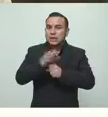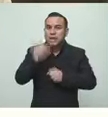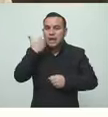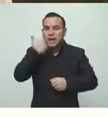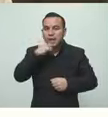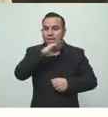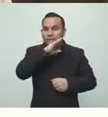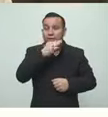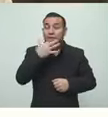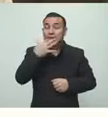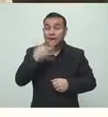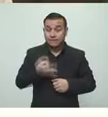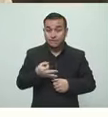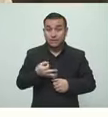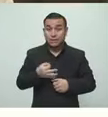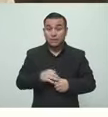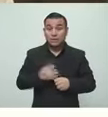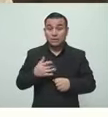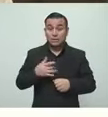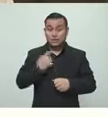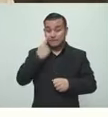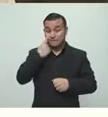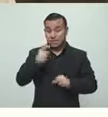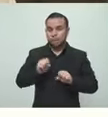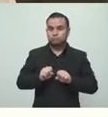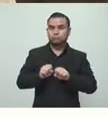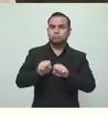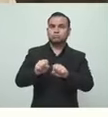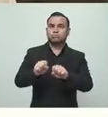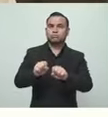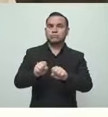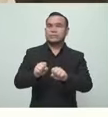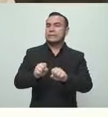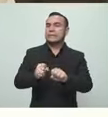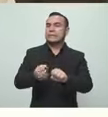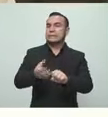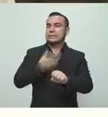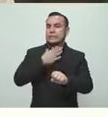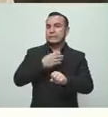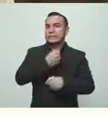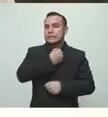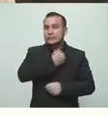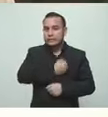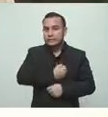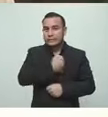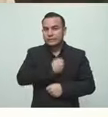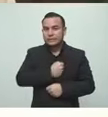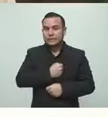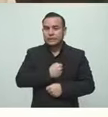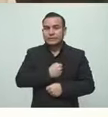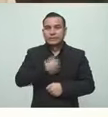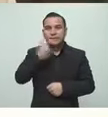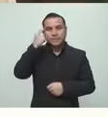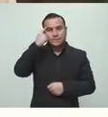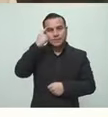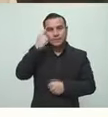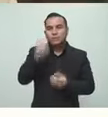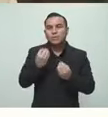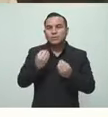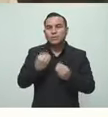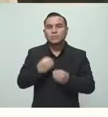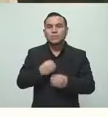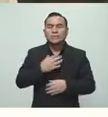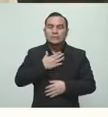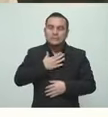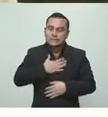los pacientes fallecen, pues después de todo el esfuerzo que se ha hecho, decir, Dios mío, no podemos hacer más.